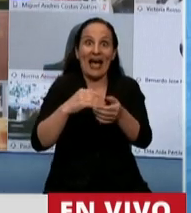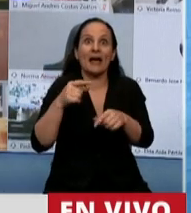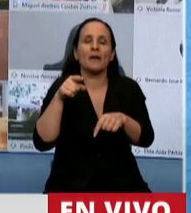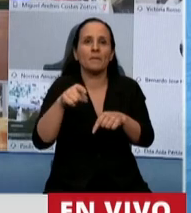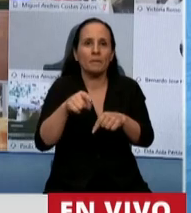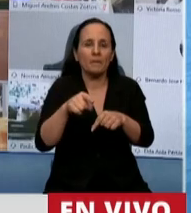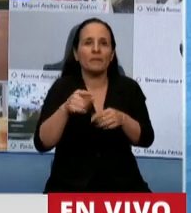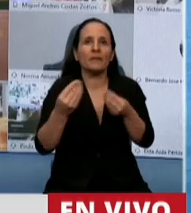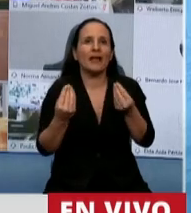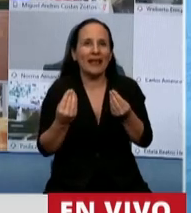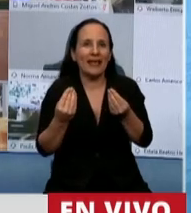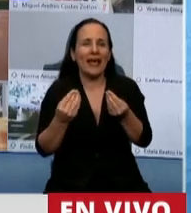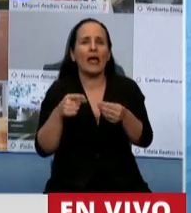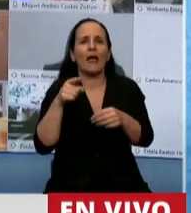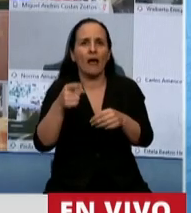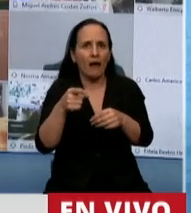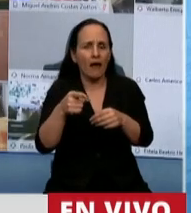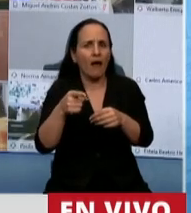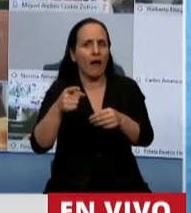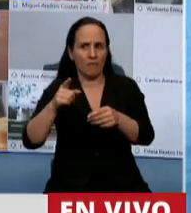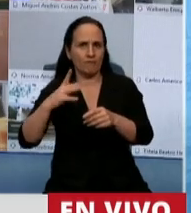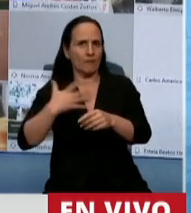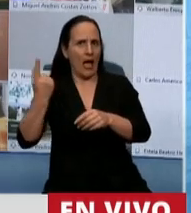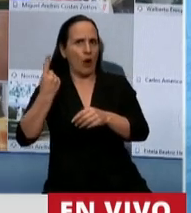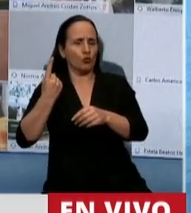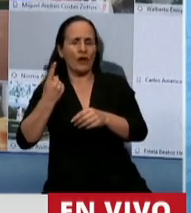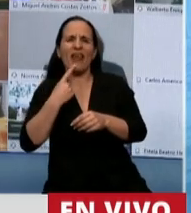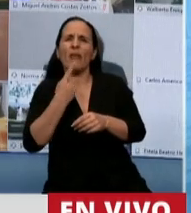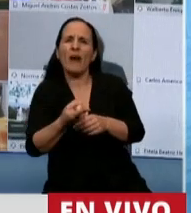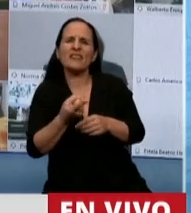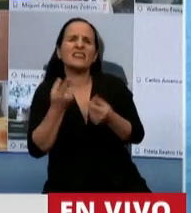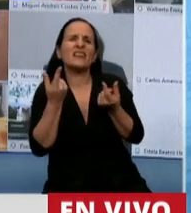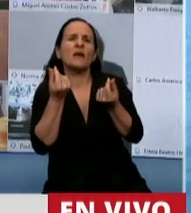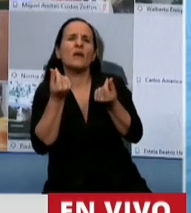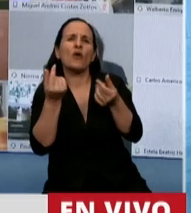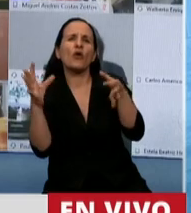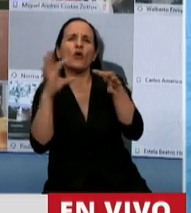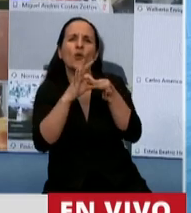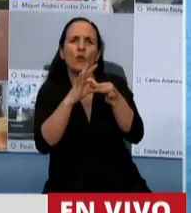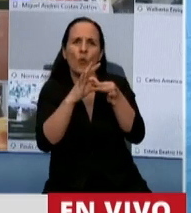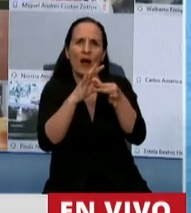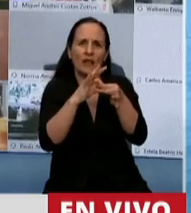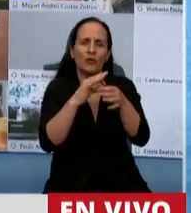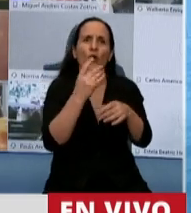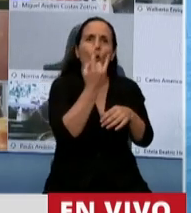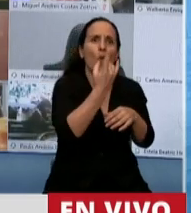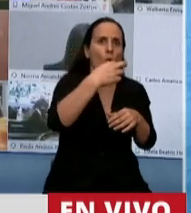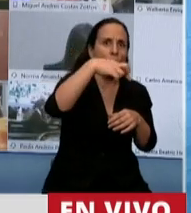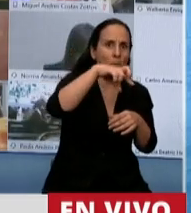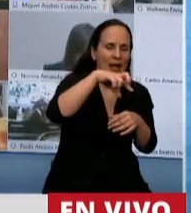autoridad de aplicación determinará el valor moneda en curso legal de las UP